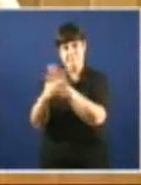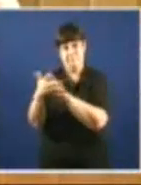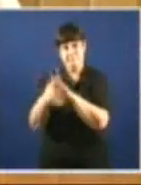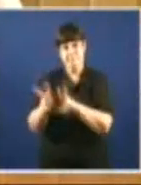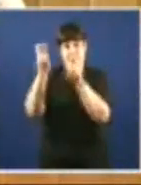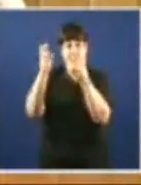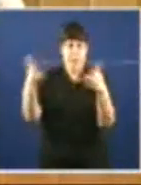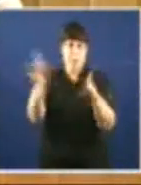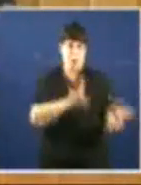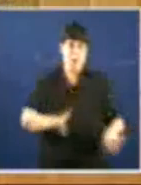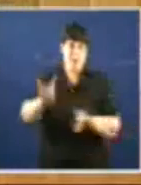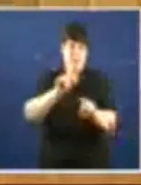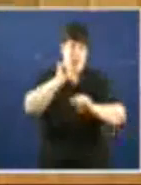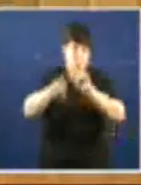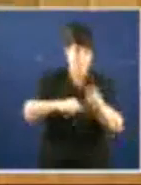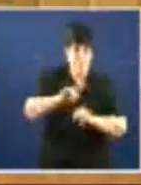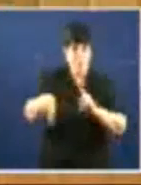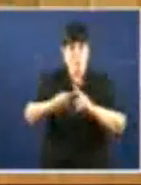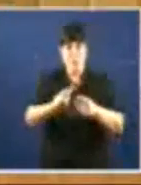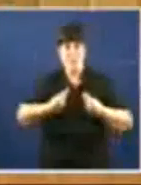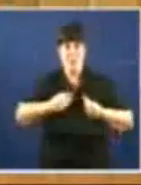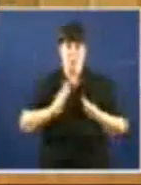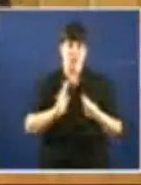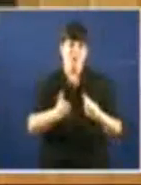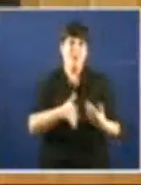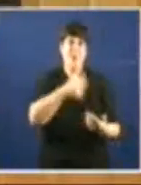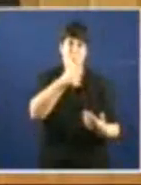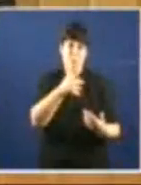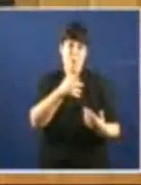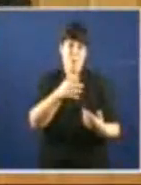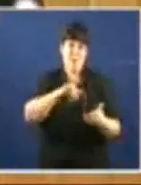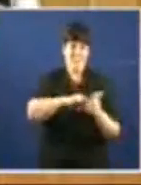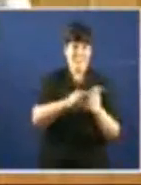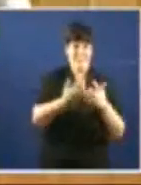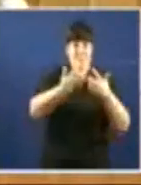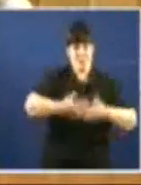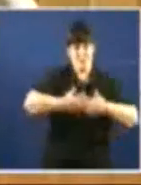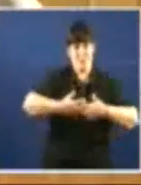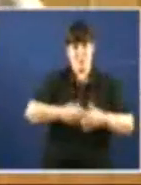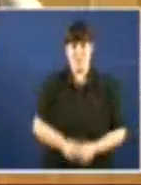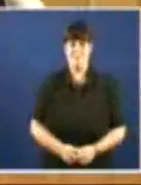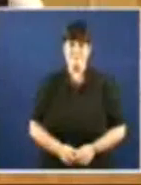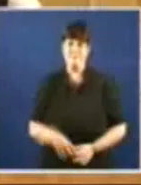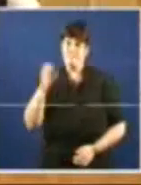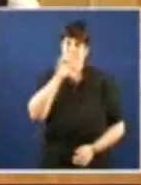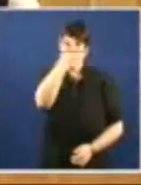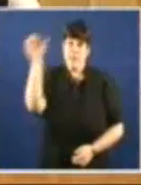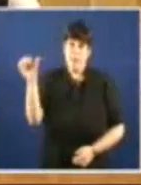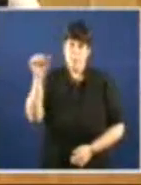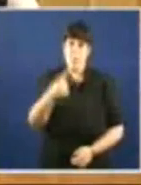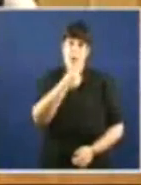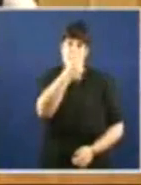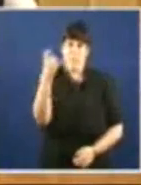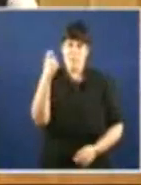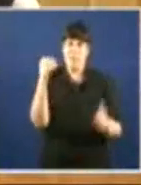degradación Da saúde Propiciada Por este sistema Industrial Intensivo En Europa Cada ano 100.000 Nenos morren De enfermedades